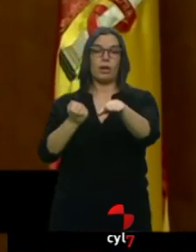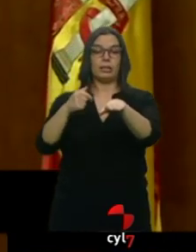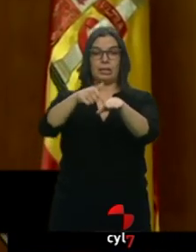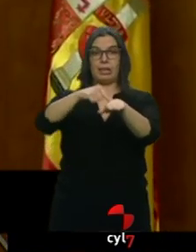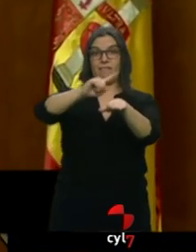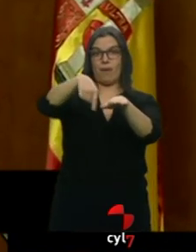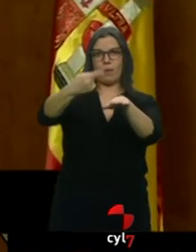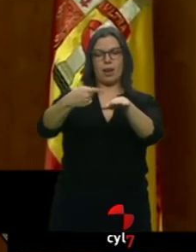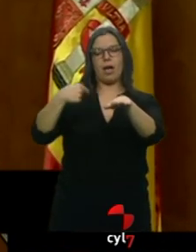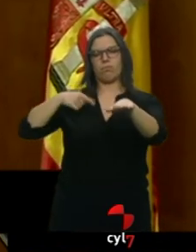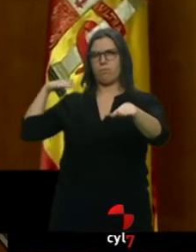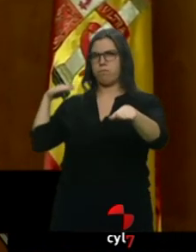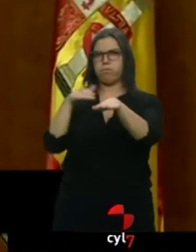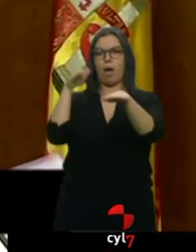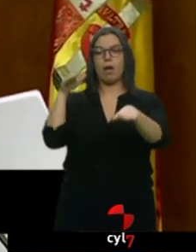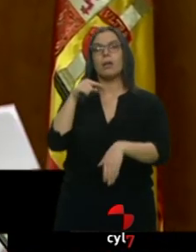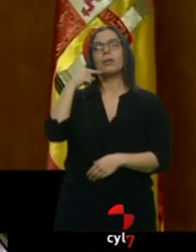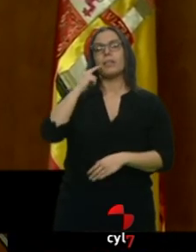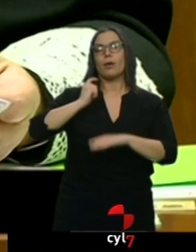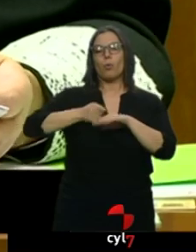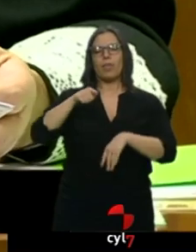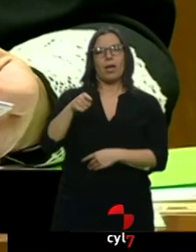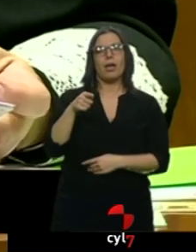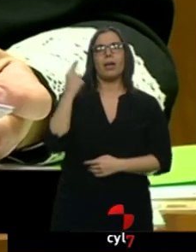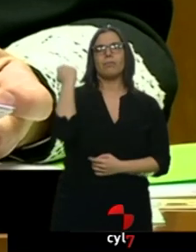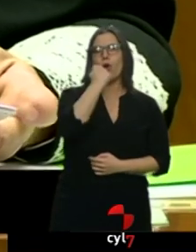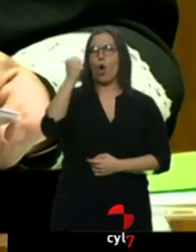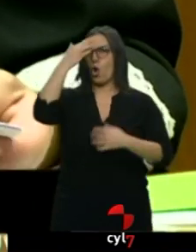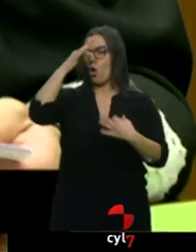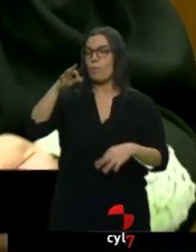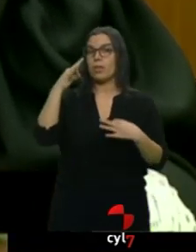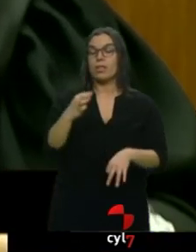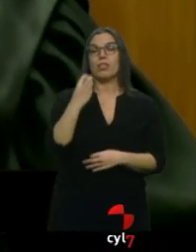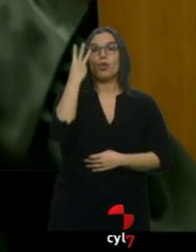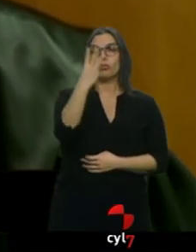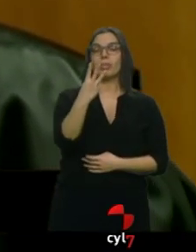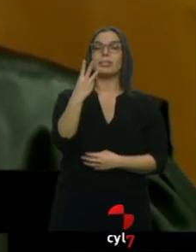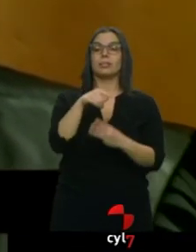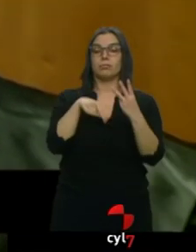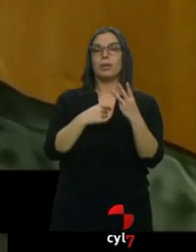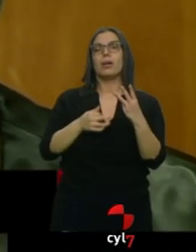magistrado le considera autor de 3 delitos de homicidio por conducción a excesiva velocidad y falta de atención.